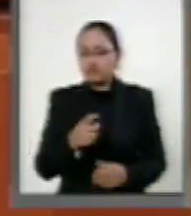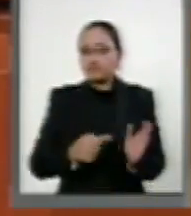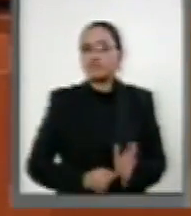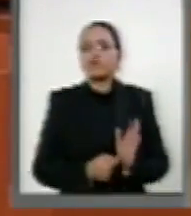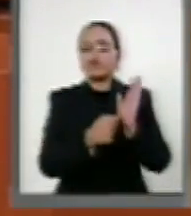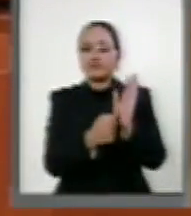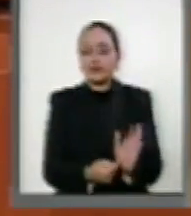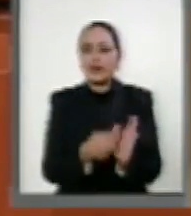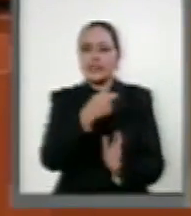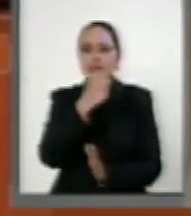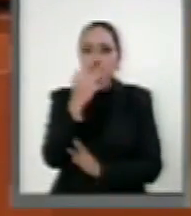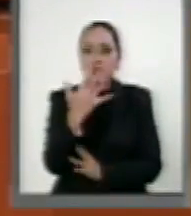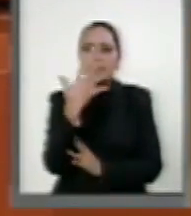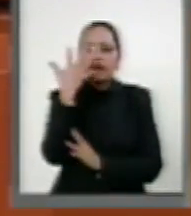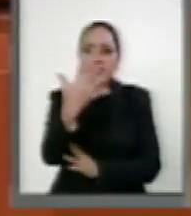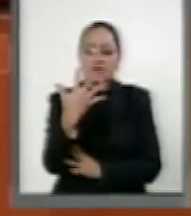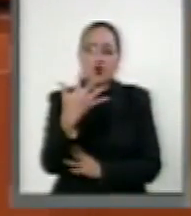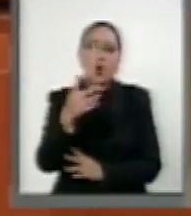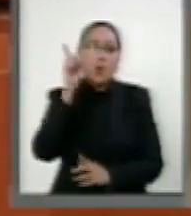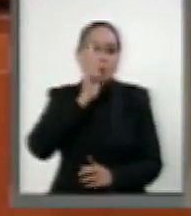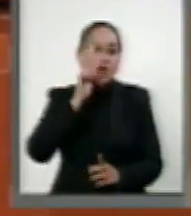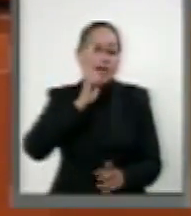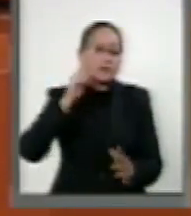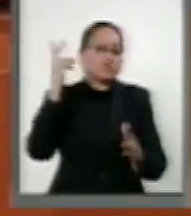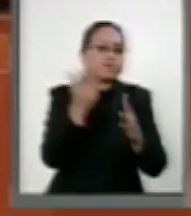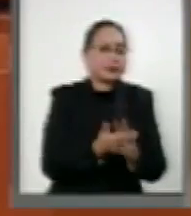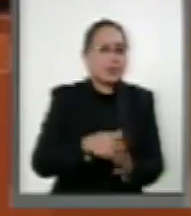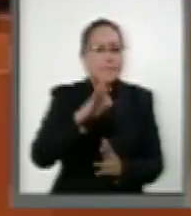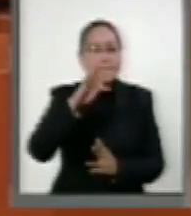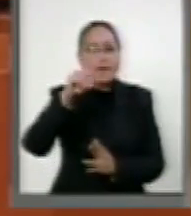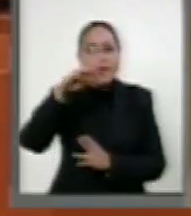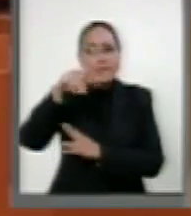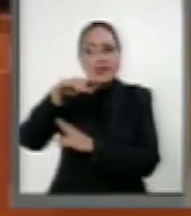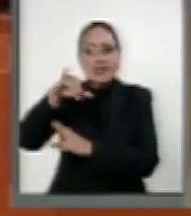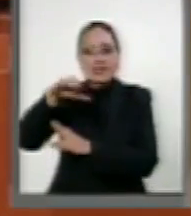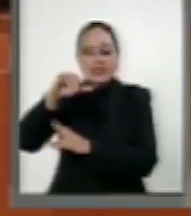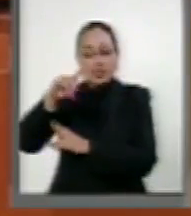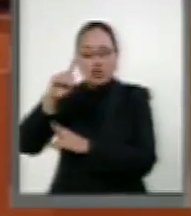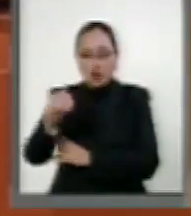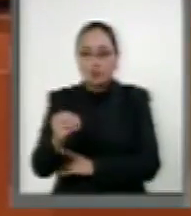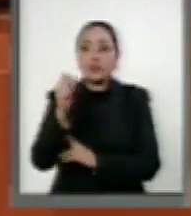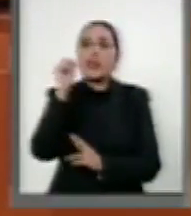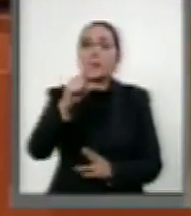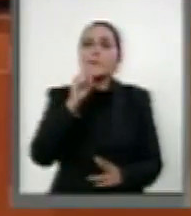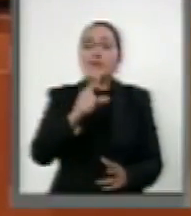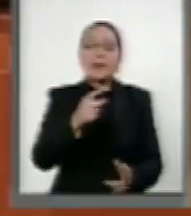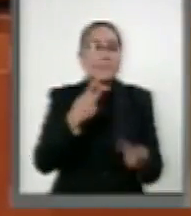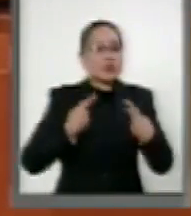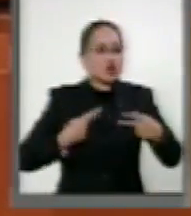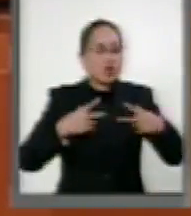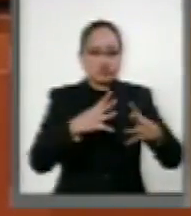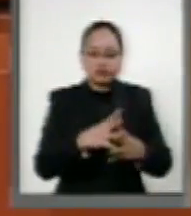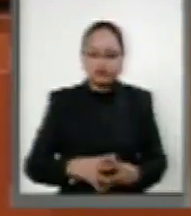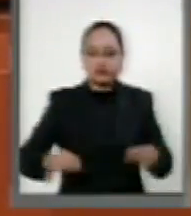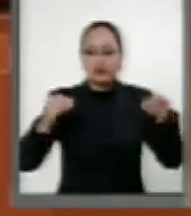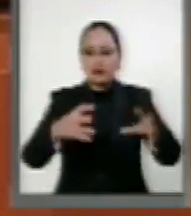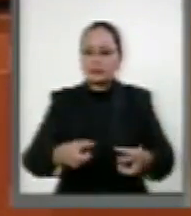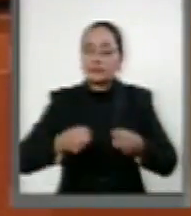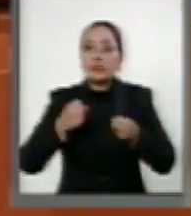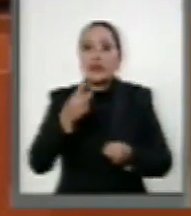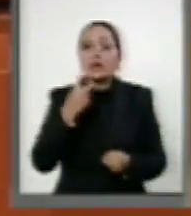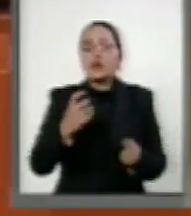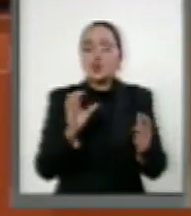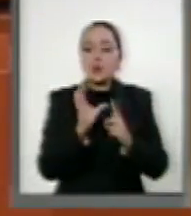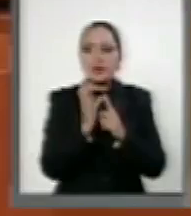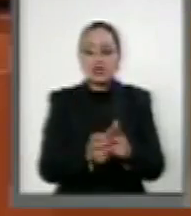155 feminicidios ni el flagelo de los desaparecidos que según la Comisión Independiente de Derechos Humanos de Morelos